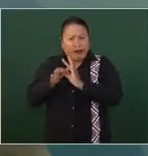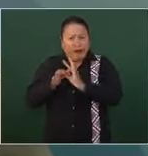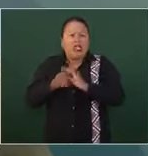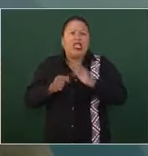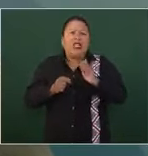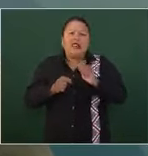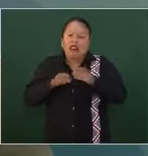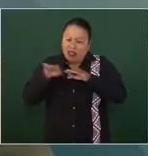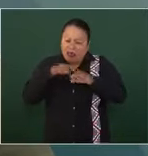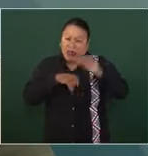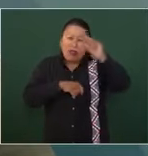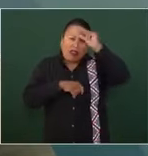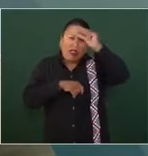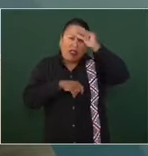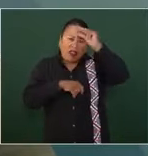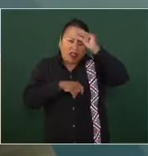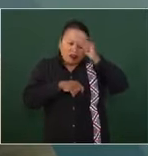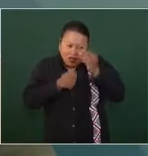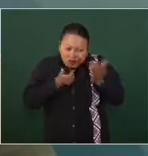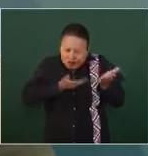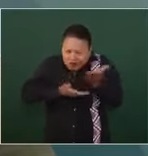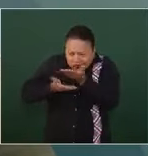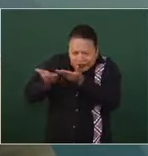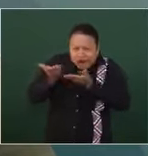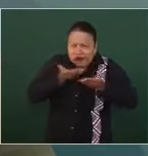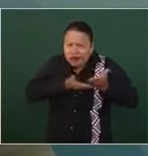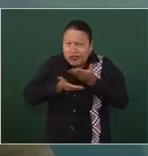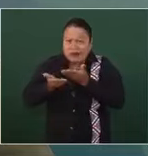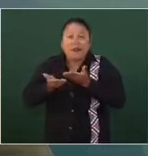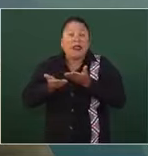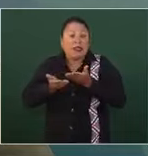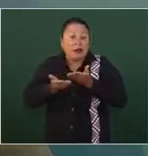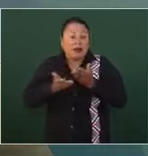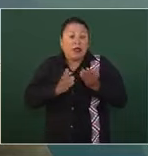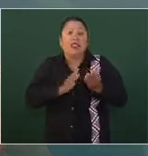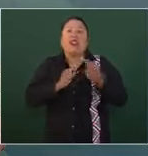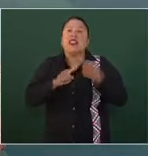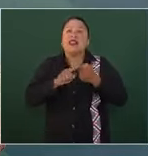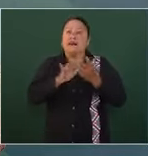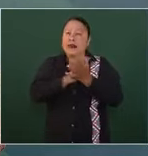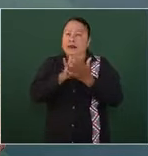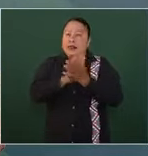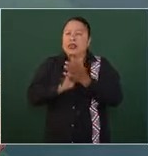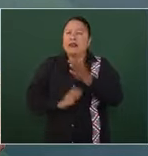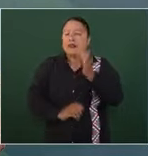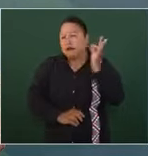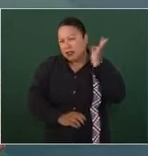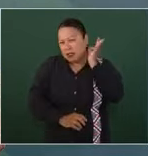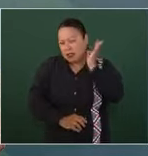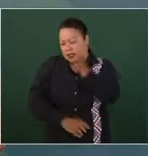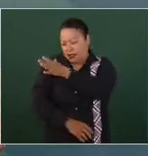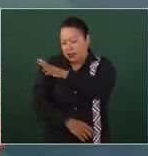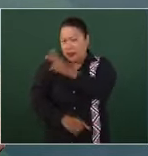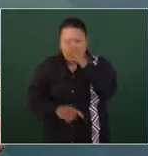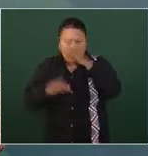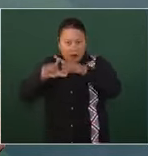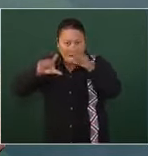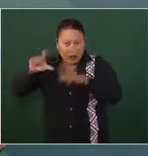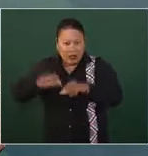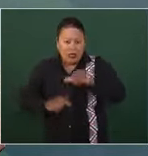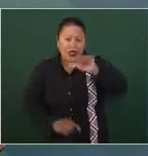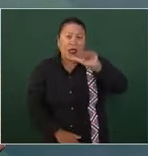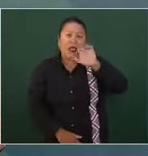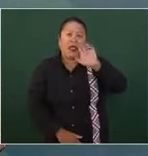inteligencia en cuanto a, o más bien participando, la Fiscalía General de la República, la Agencia de